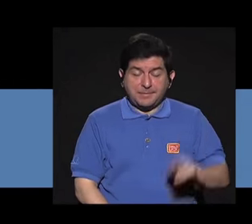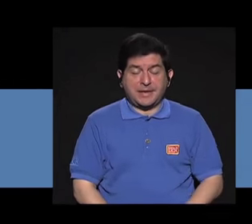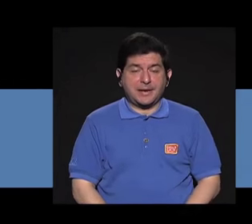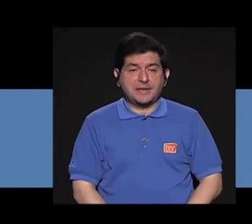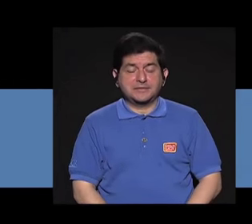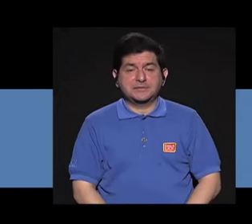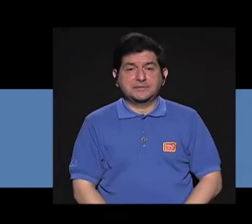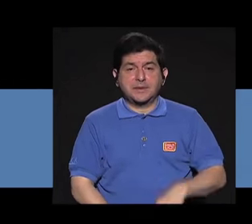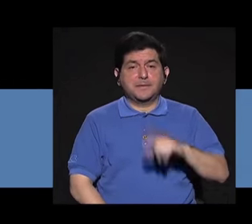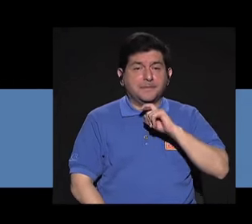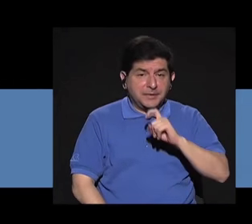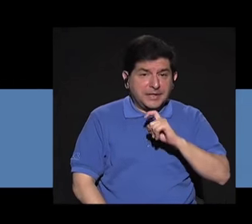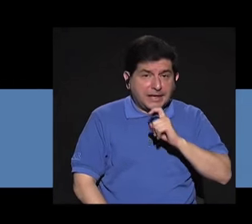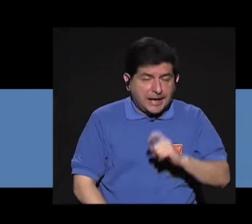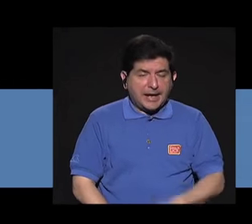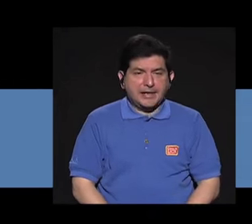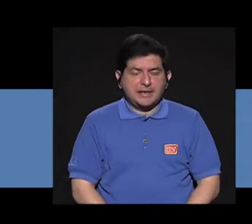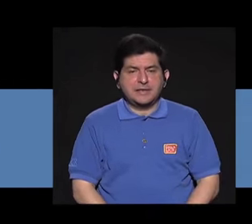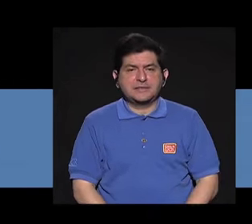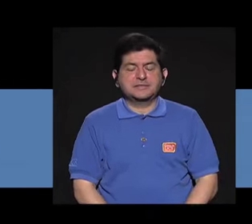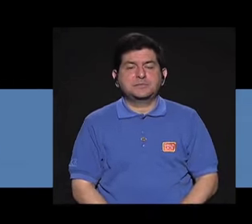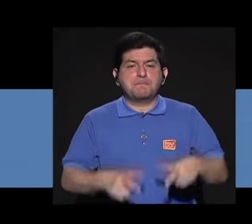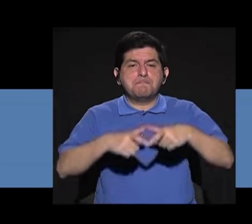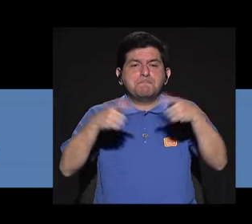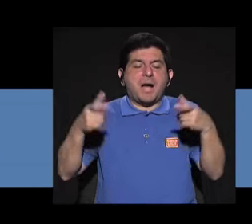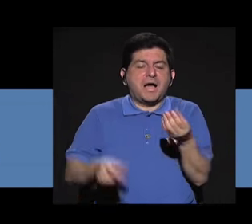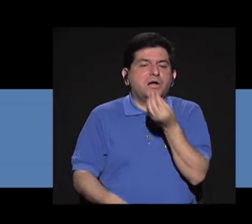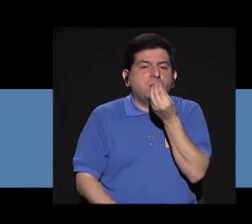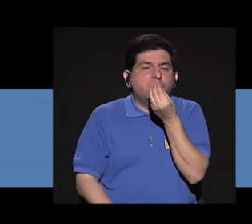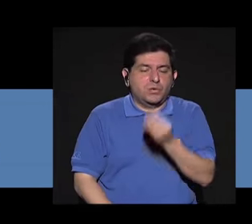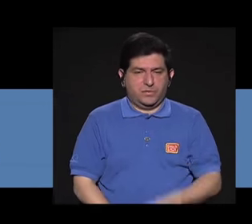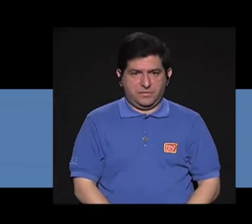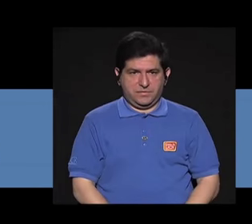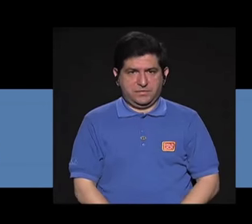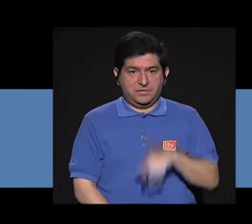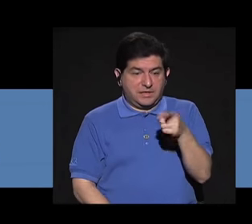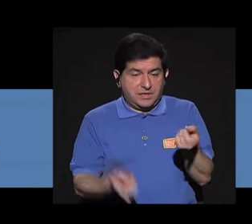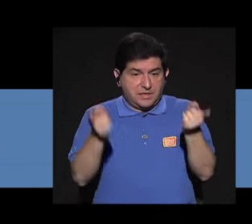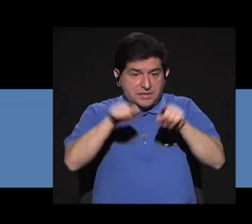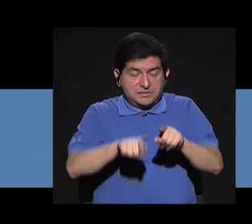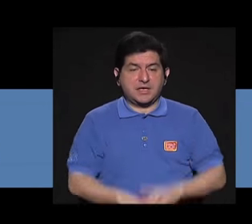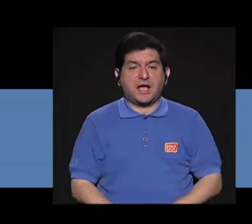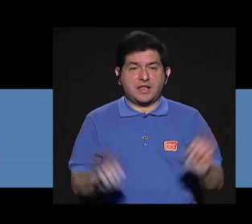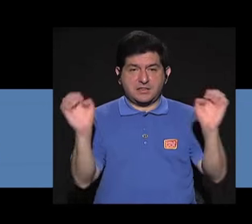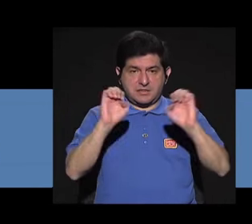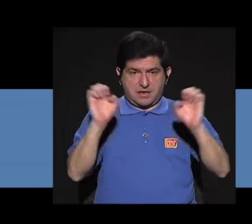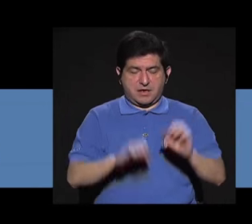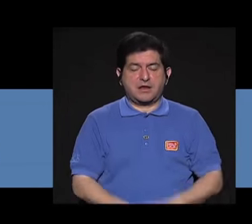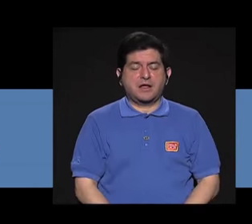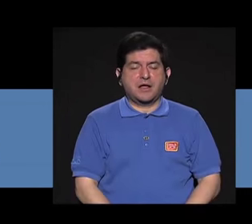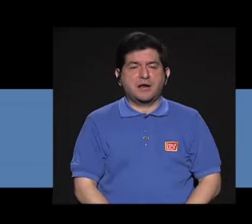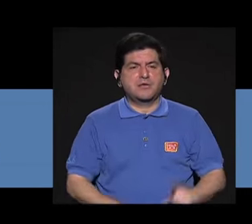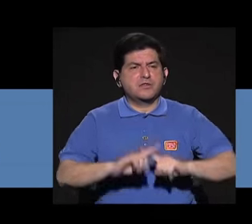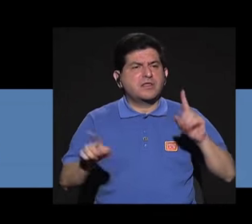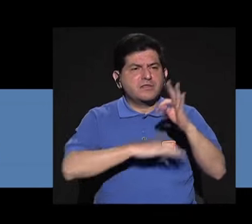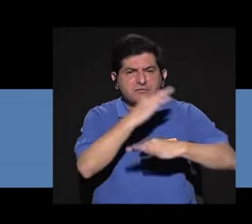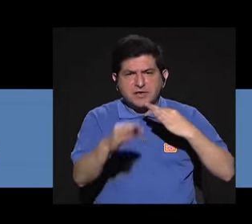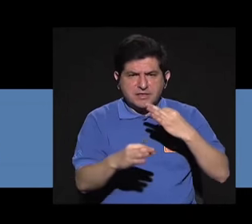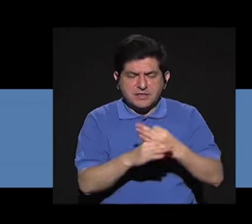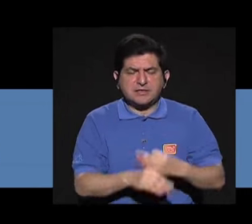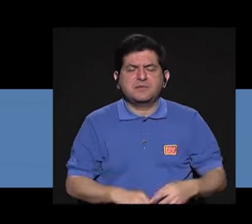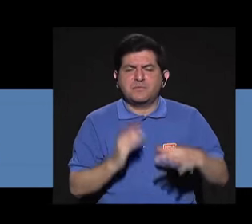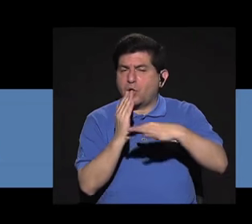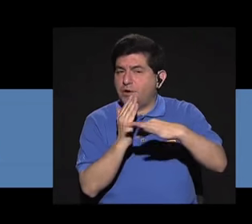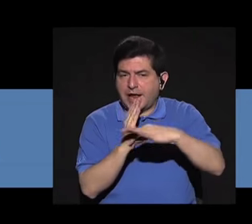vitaminas, minerales, lo que nosotros conocemos como macronutrientes, que son los nutrientes fuentes de energía como carbohidratos,